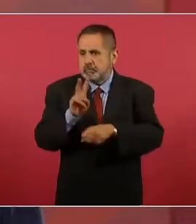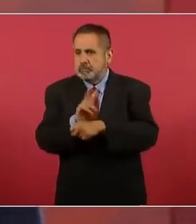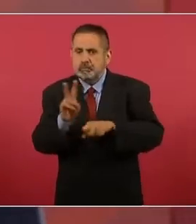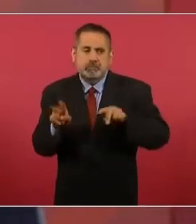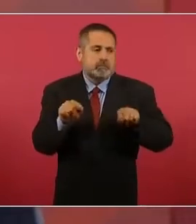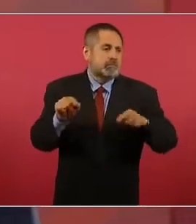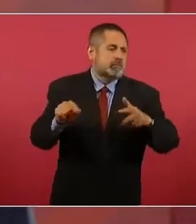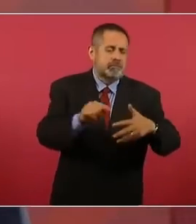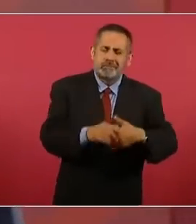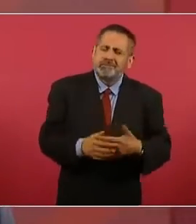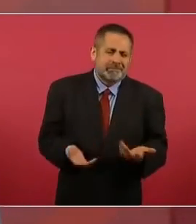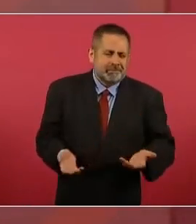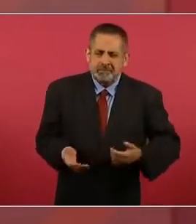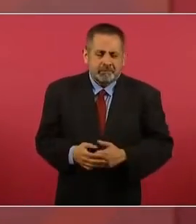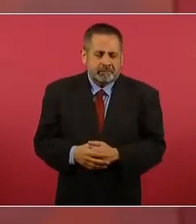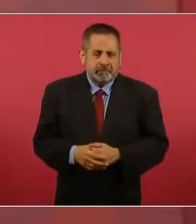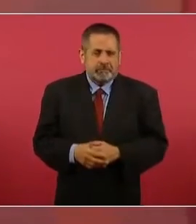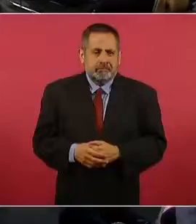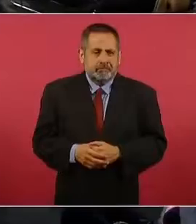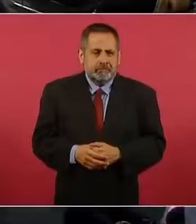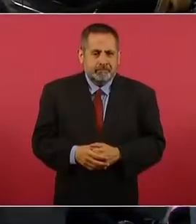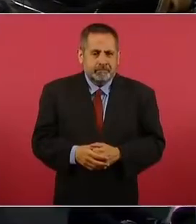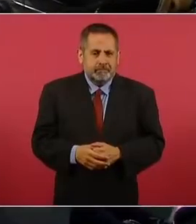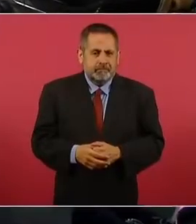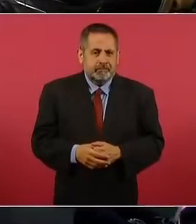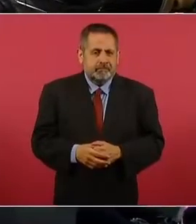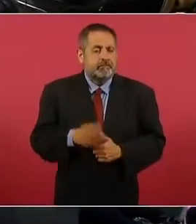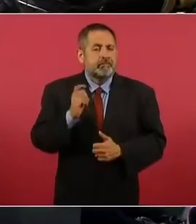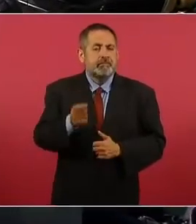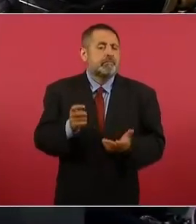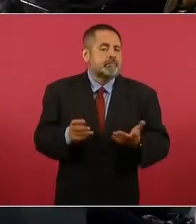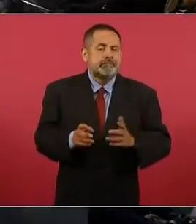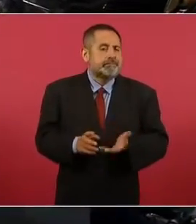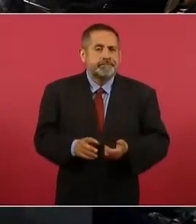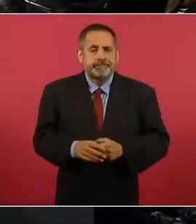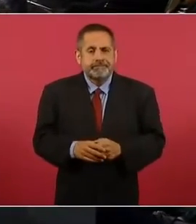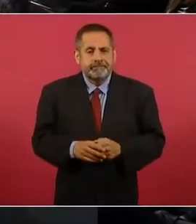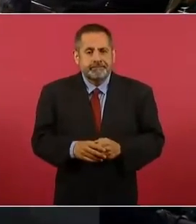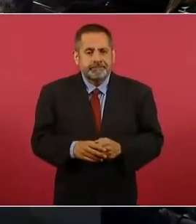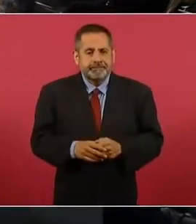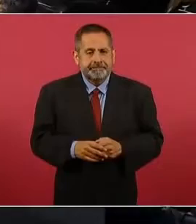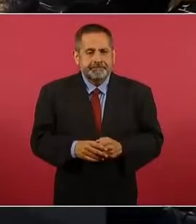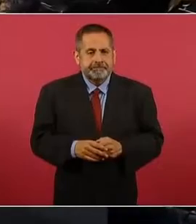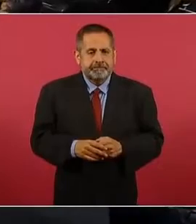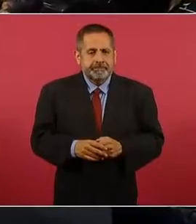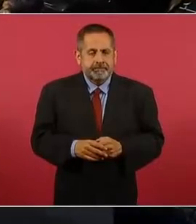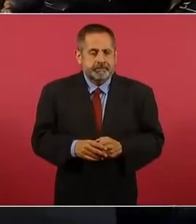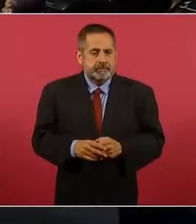No más el hecho de que se logre